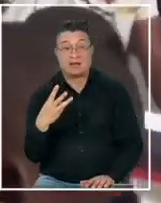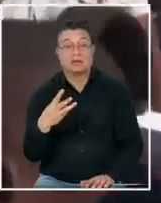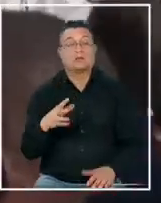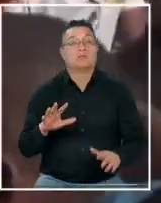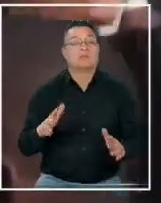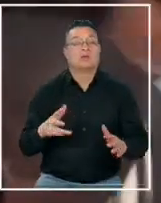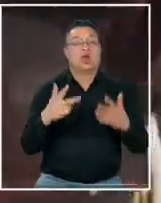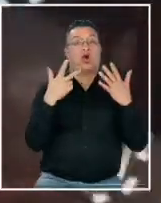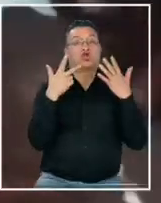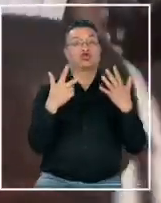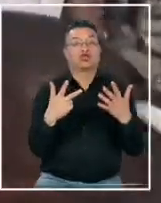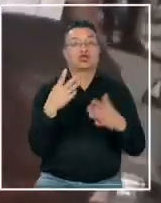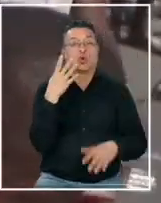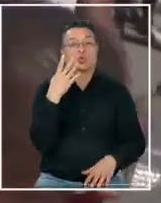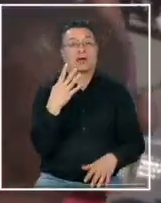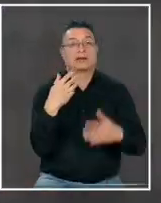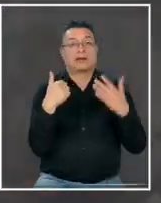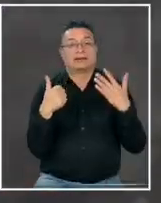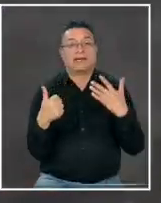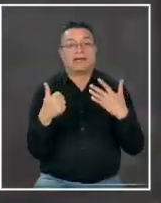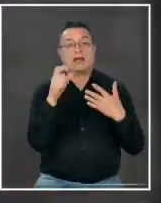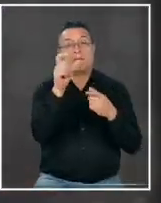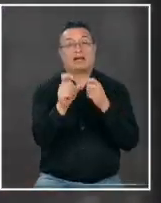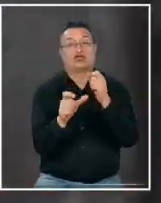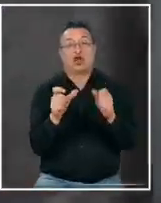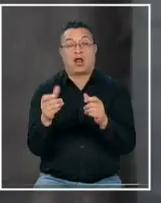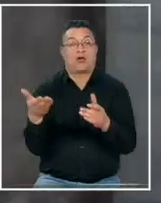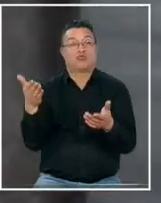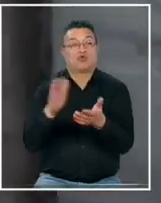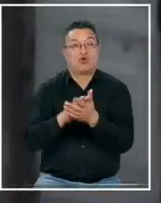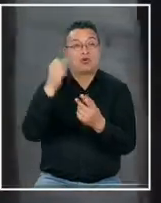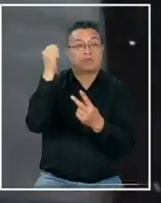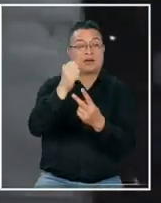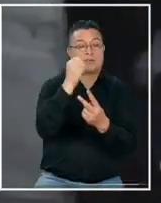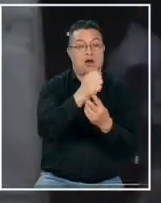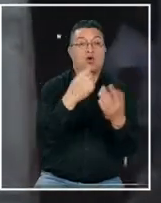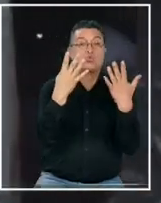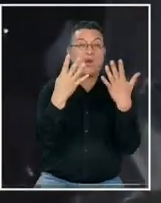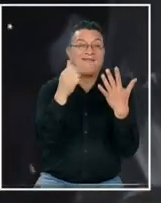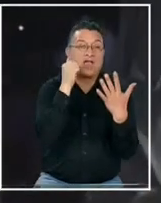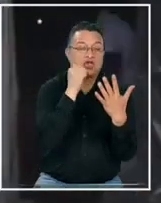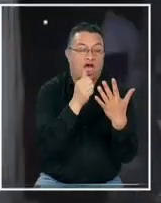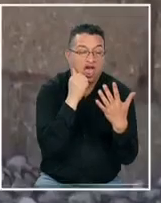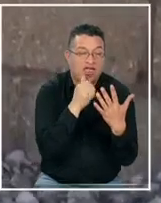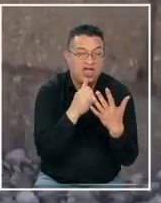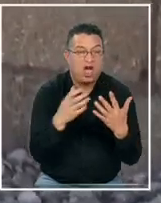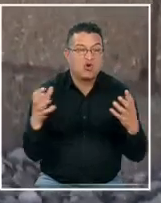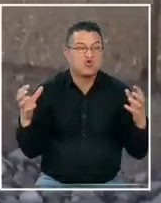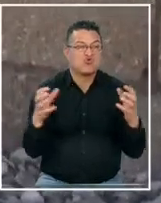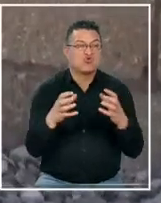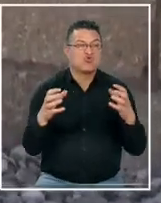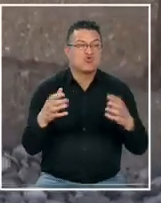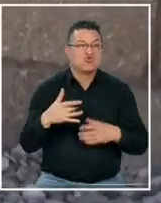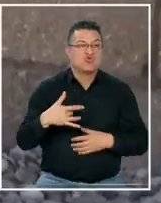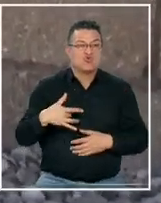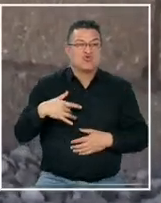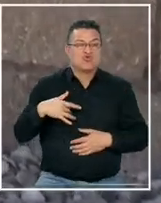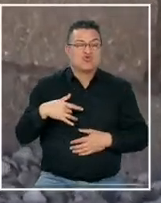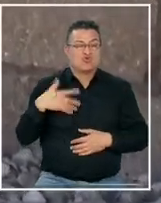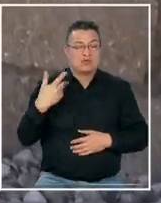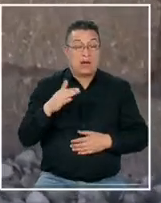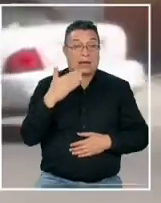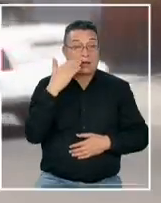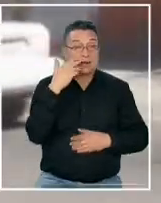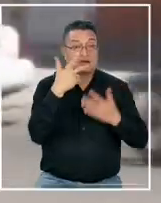846 personas fueron asesinadas más de nueve cada día violencia extrema que sumada a los casi